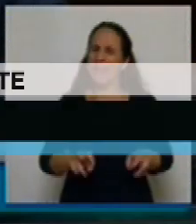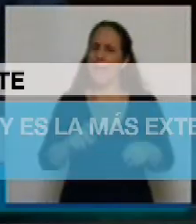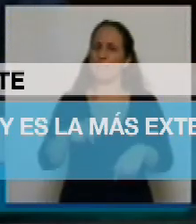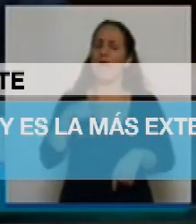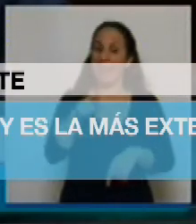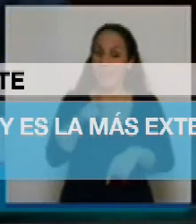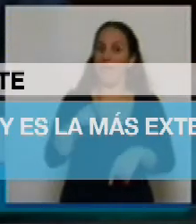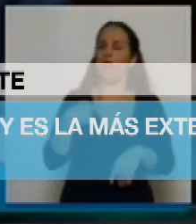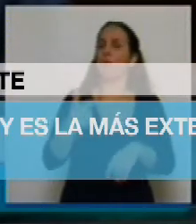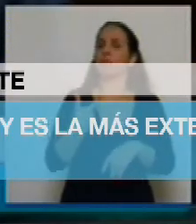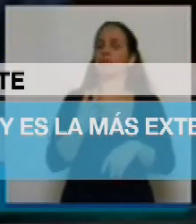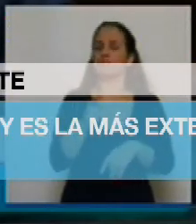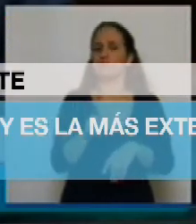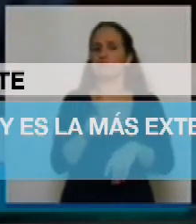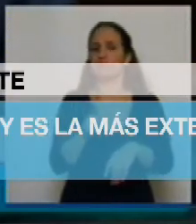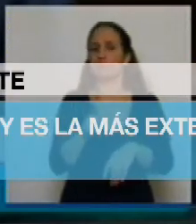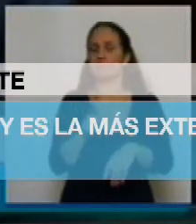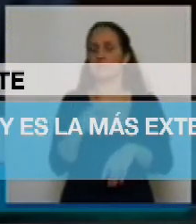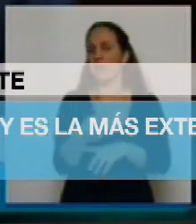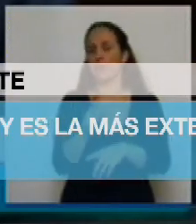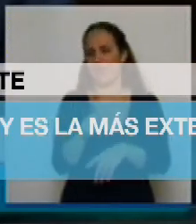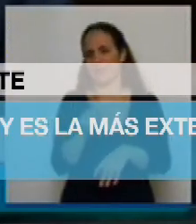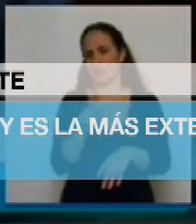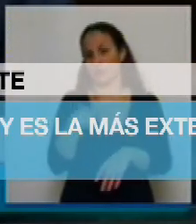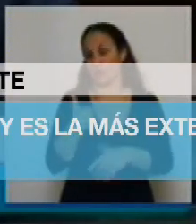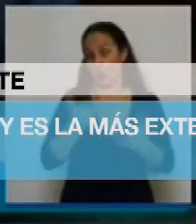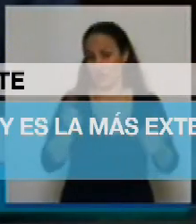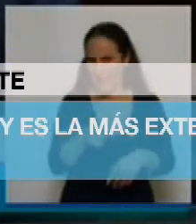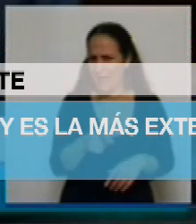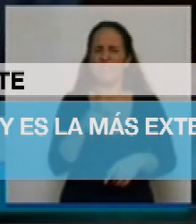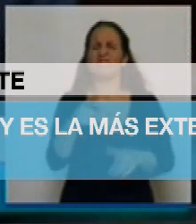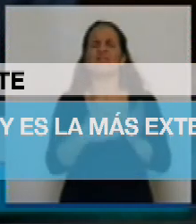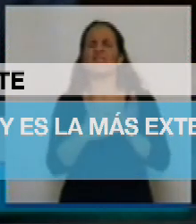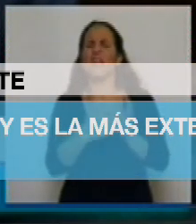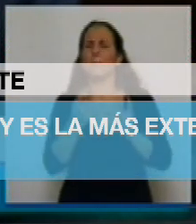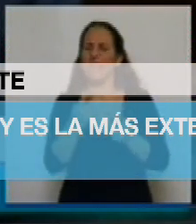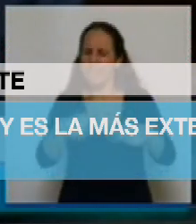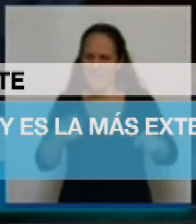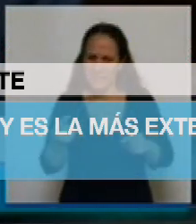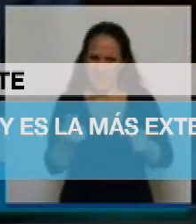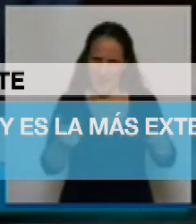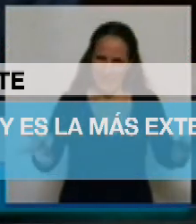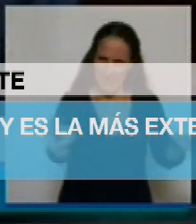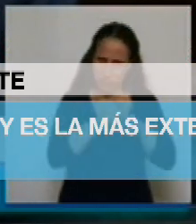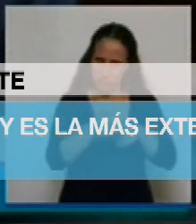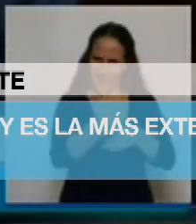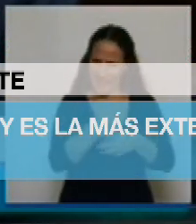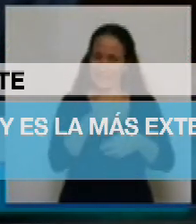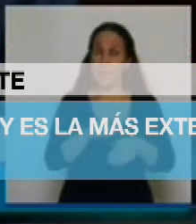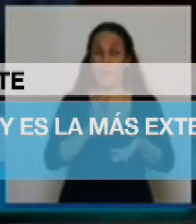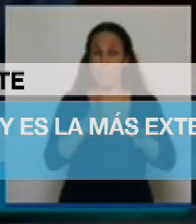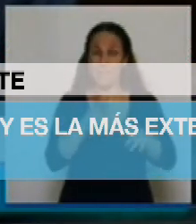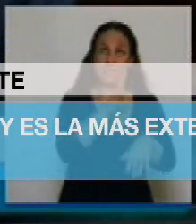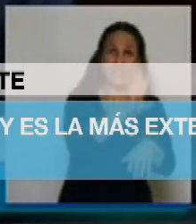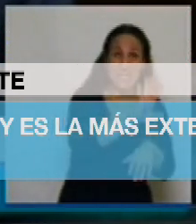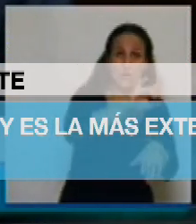La seguridad social depende de la cuantificación desde el punto de vista de los conceptos que ingresen, pero en términos promedio aumentó de